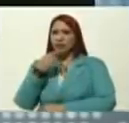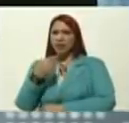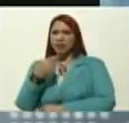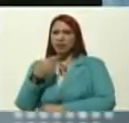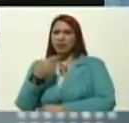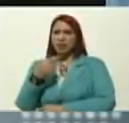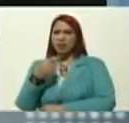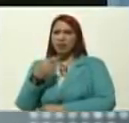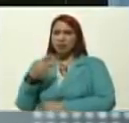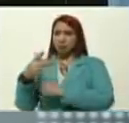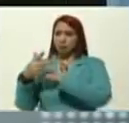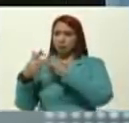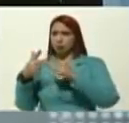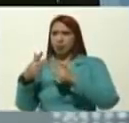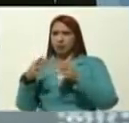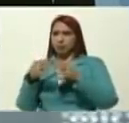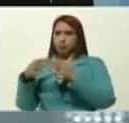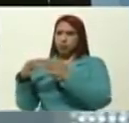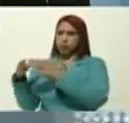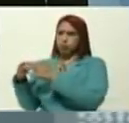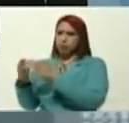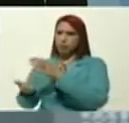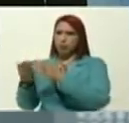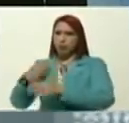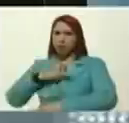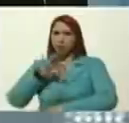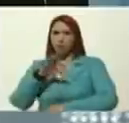a estos tres sectores, tan importantes, en nuestro país.